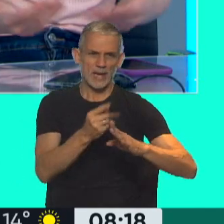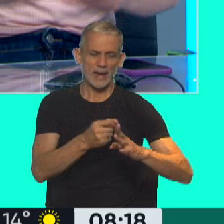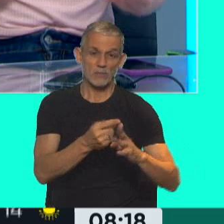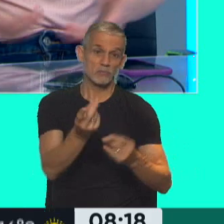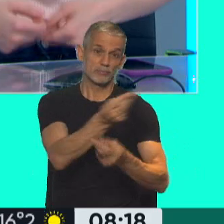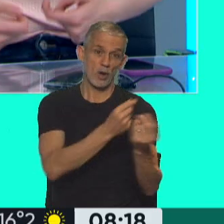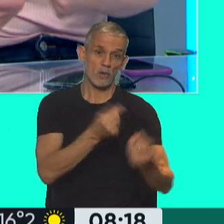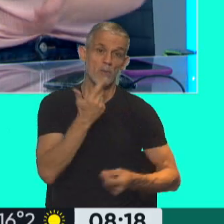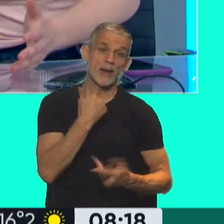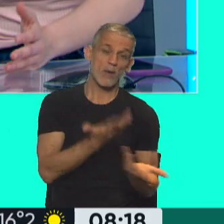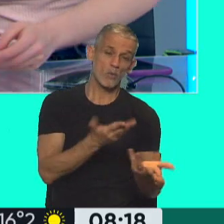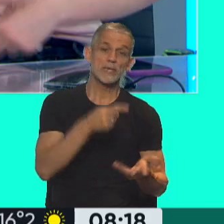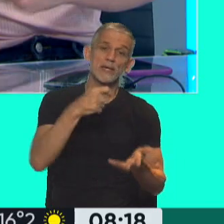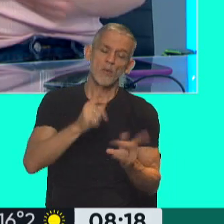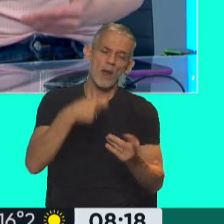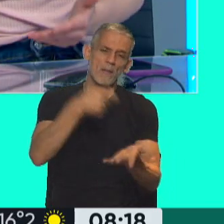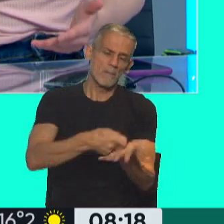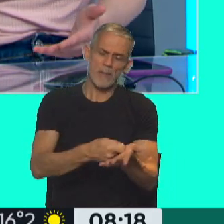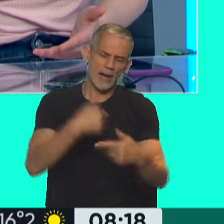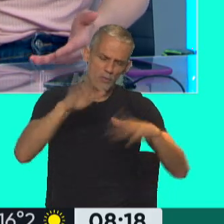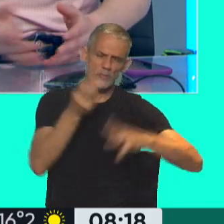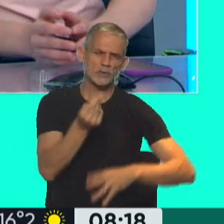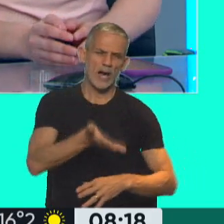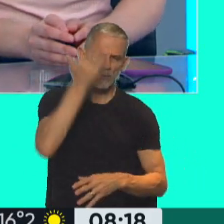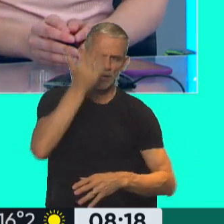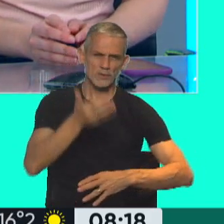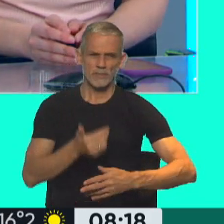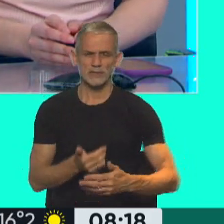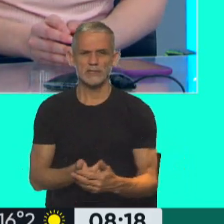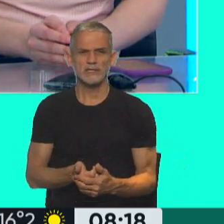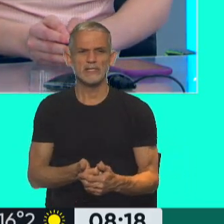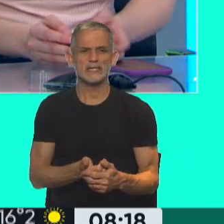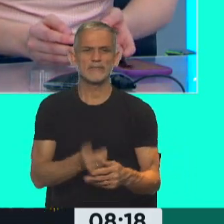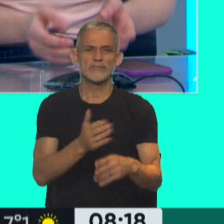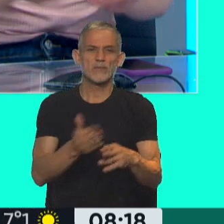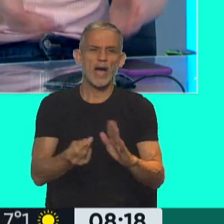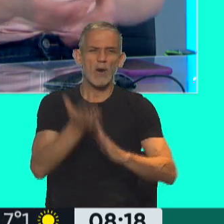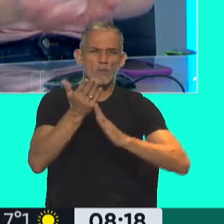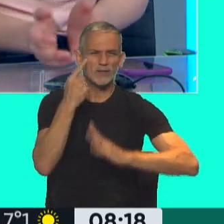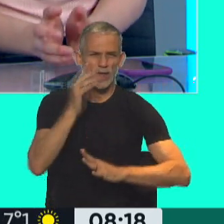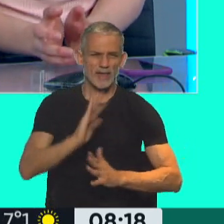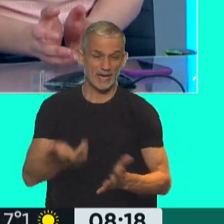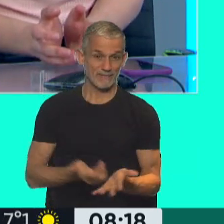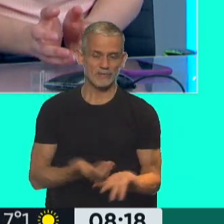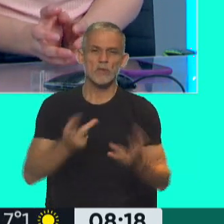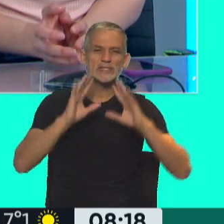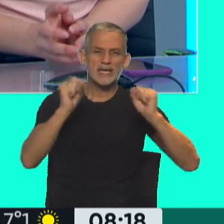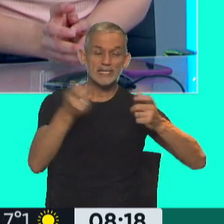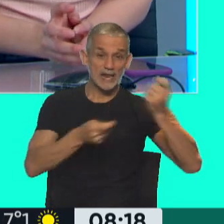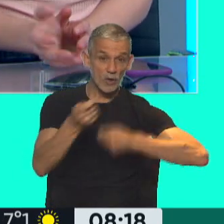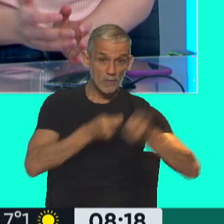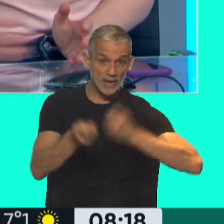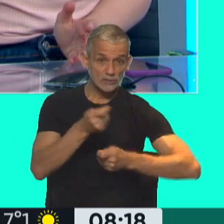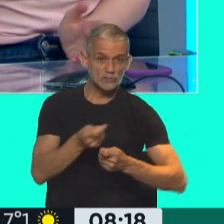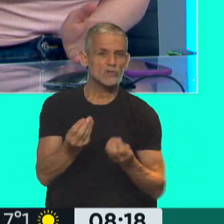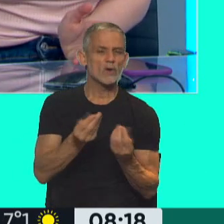consume porque les gusta y aún así lo paga sin importar el incremento que efectivamente se lleve adelante. Bueno, lo que está haciendo la Secretaría de Comercio